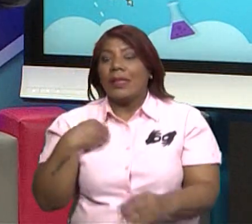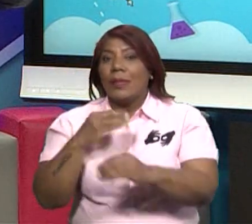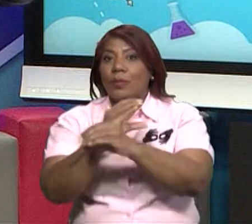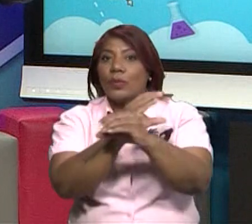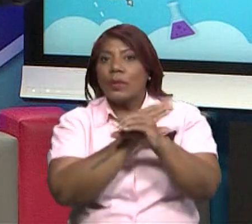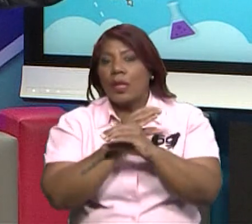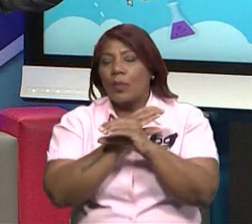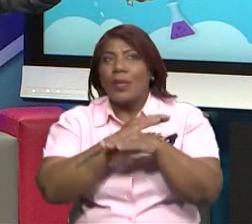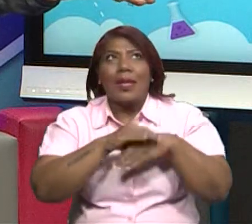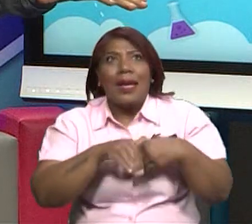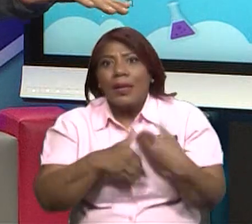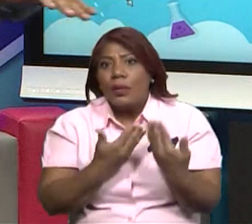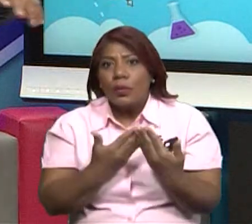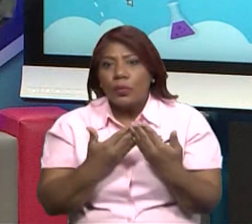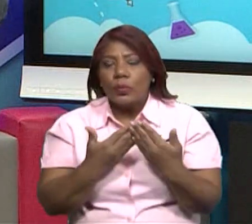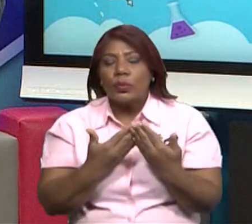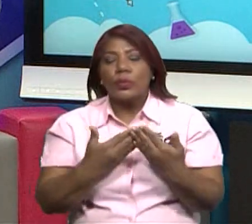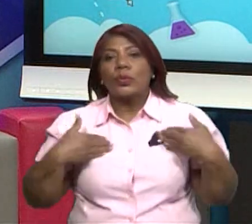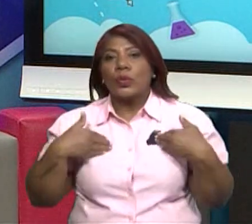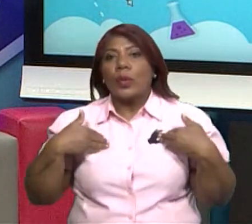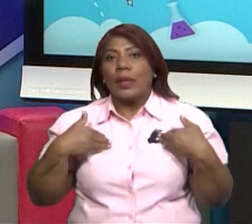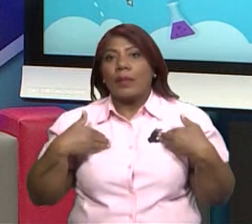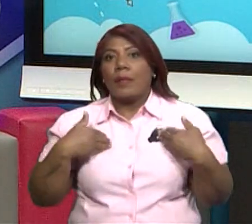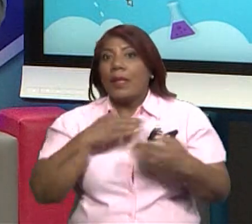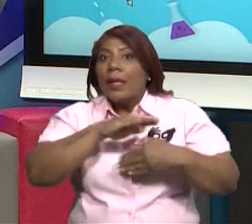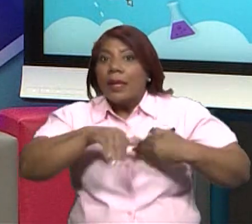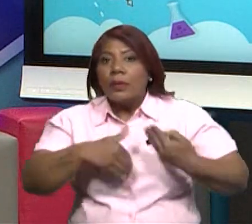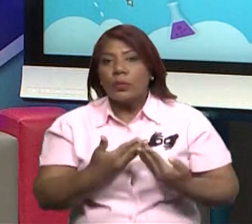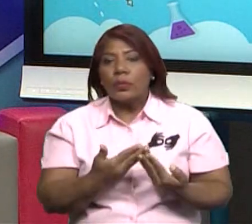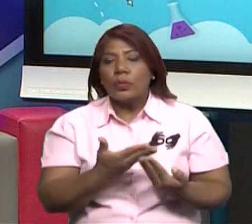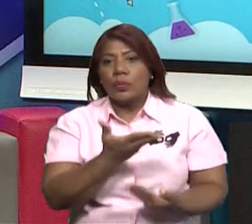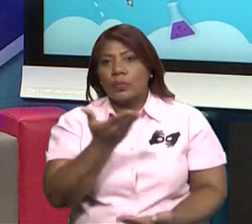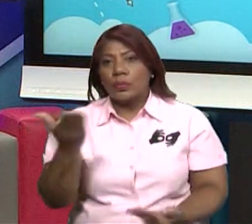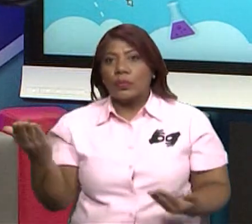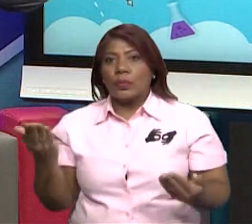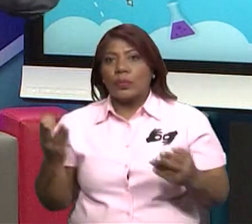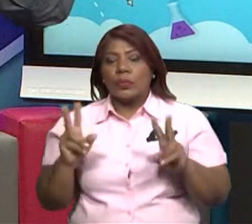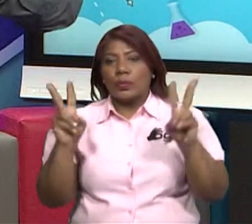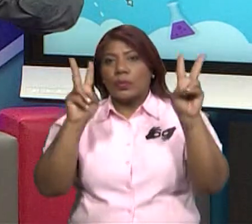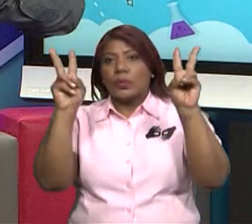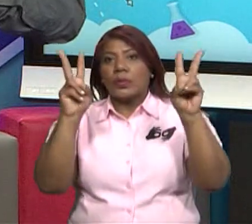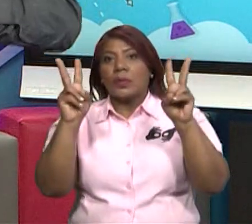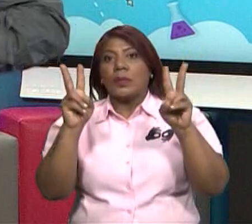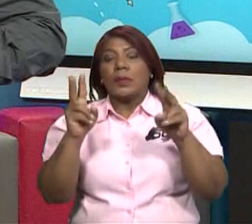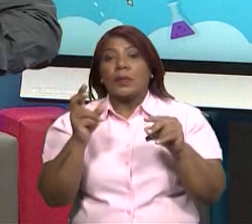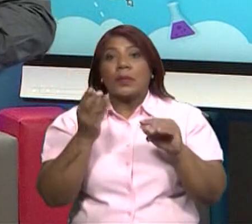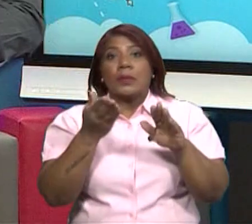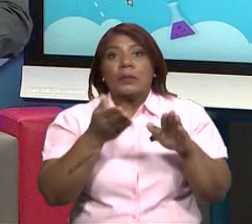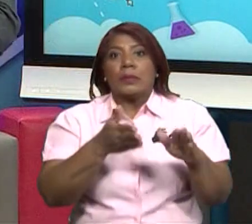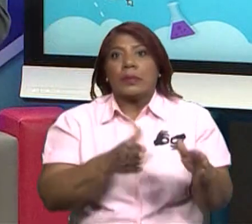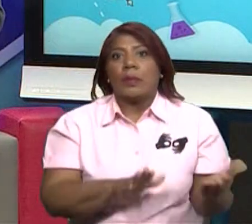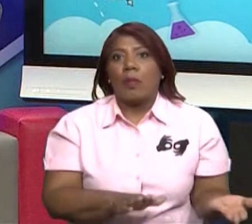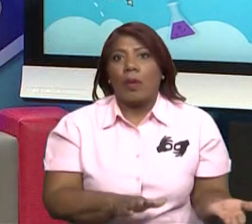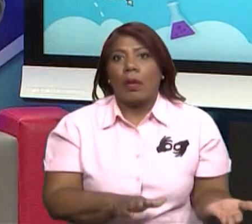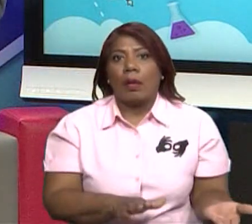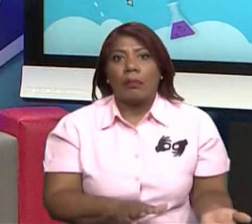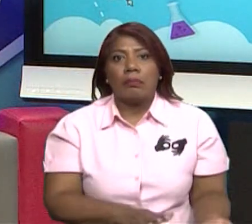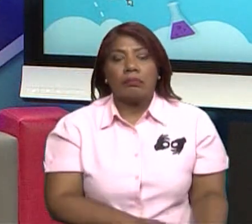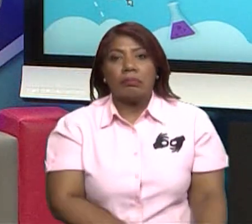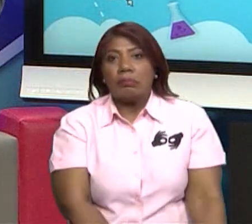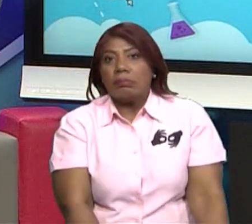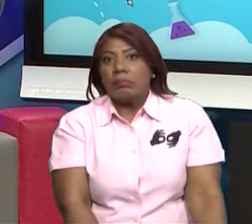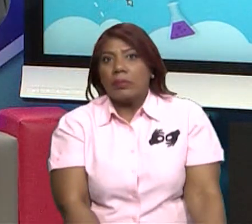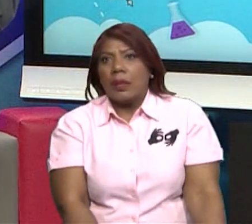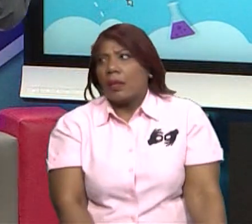hay hoy día de seres vivos por aquí, que nosotros lo vemos, pueden simplemente desaparecer y más, nunca tener nosotros